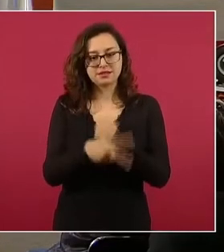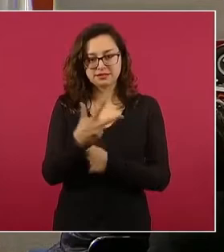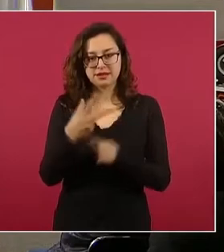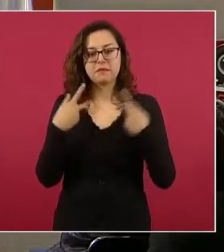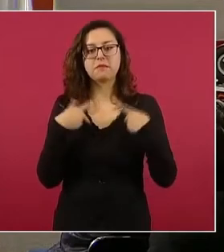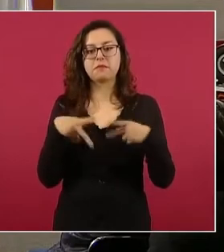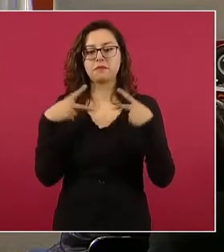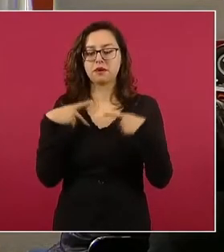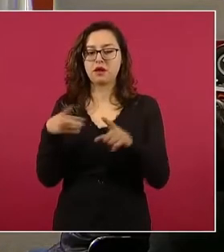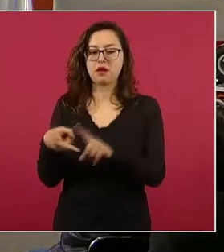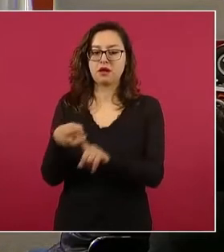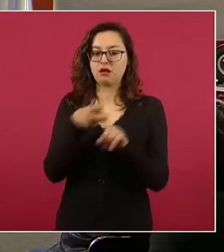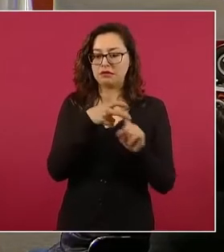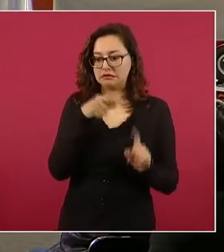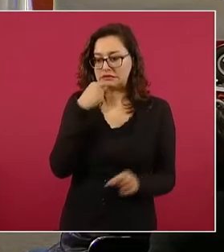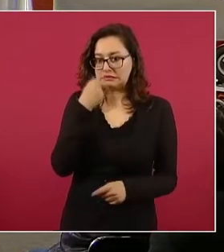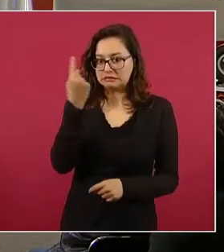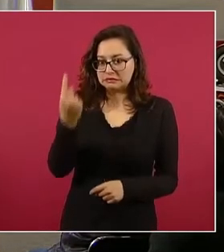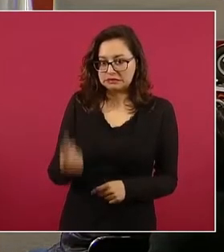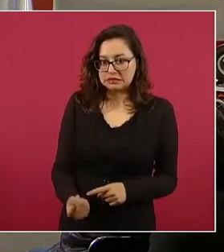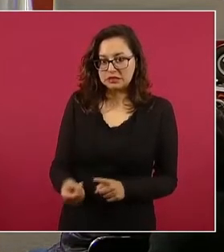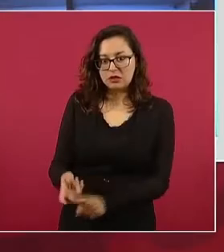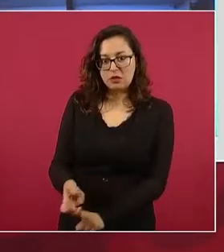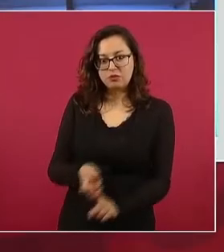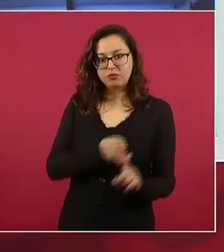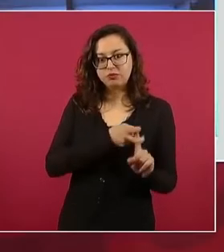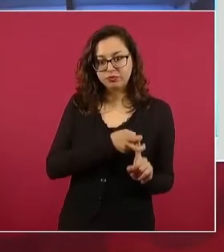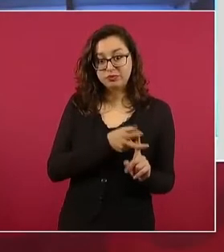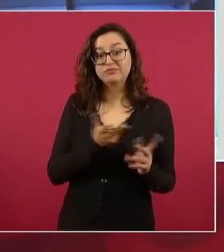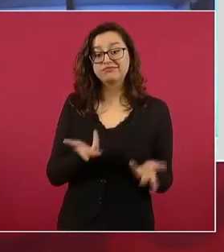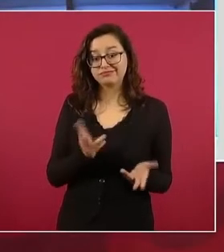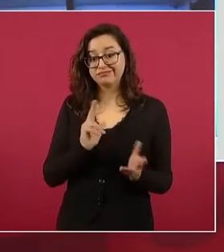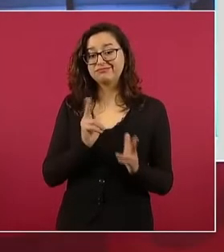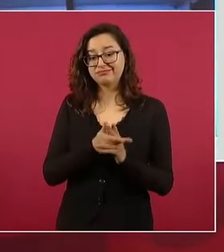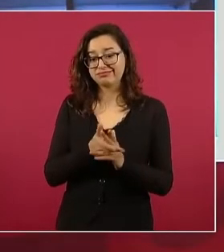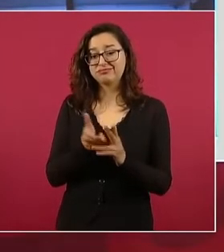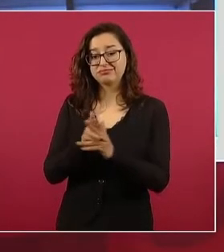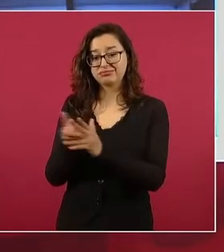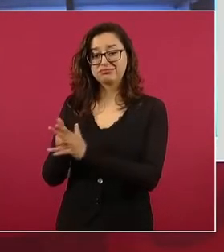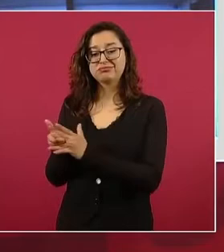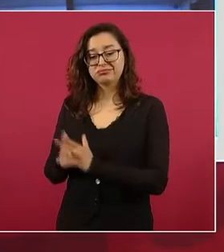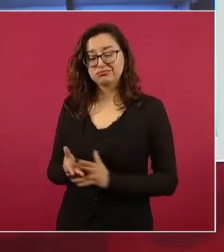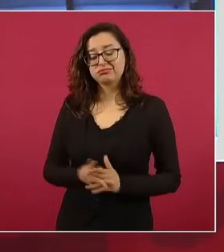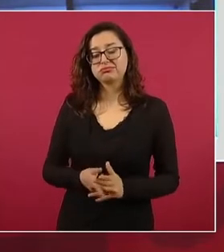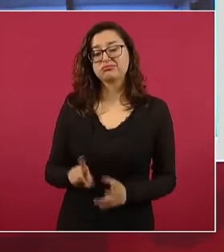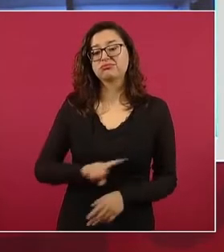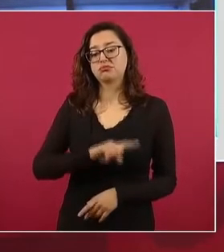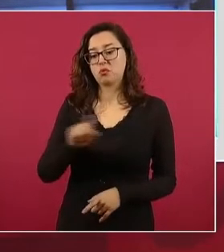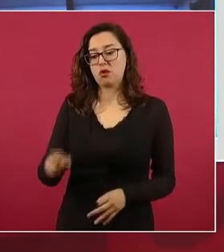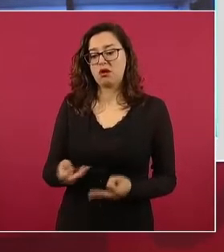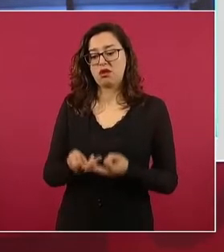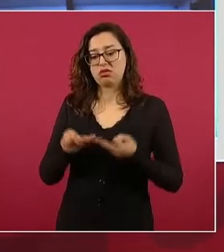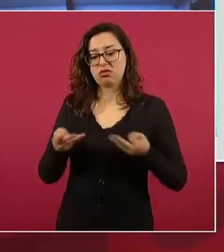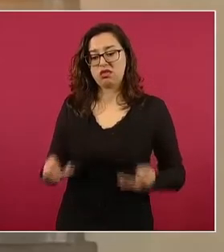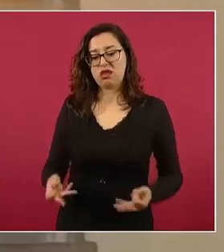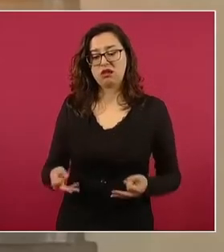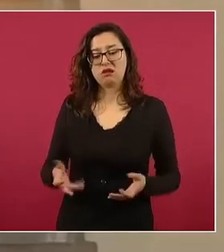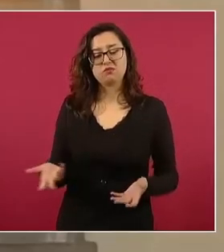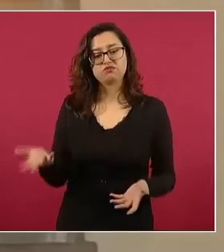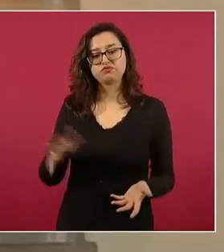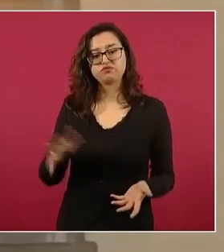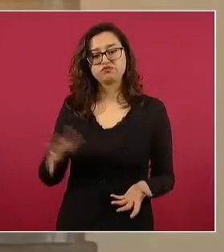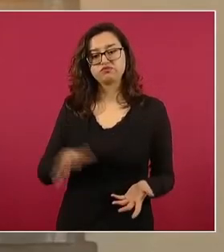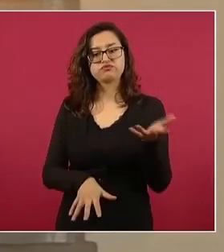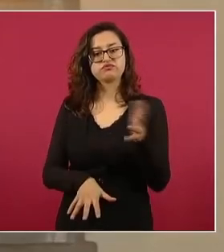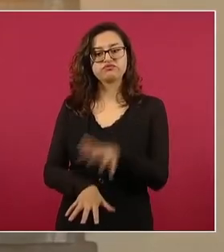entre ellas un menor de edad, personas que fueron asesinadas y sepultadas en fosa por los hechos